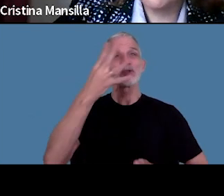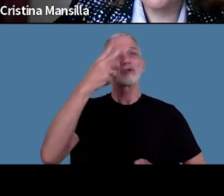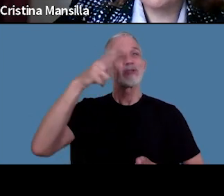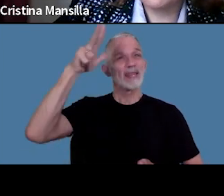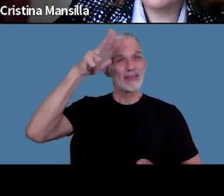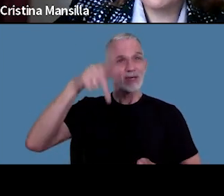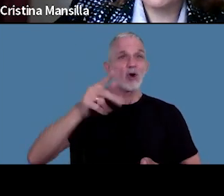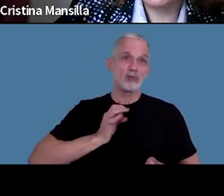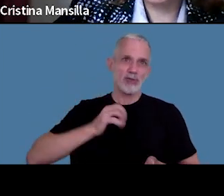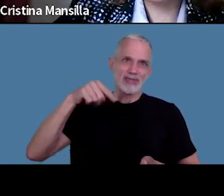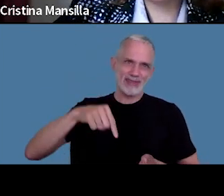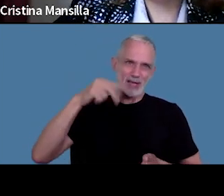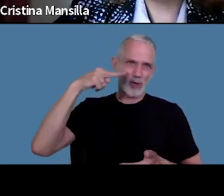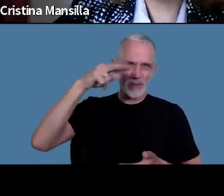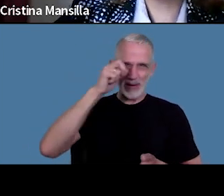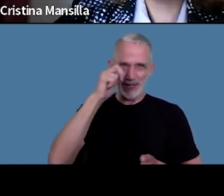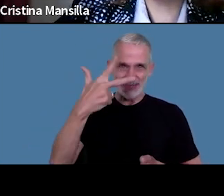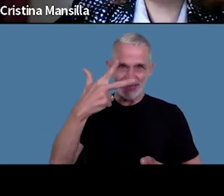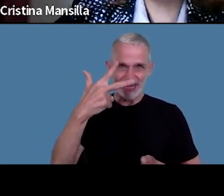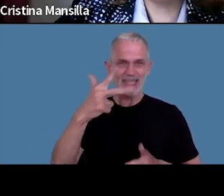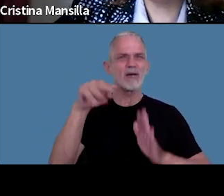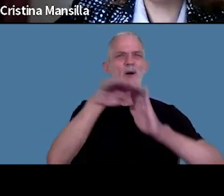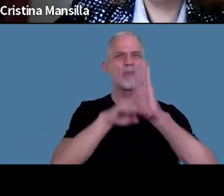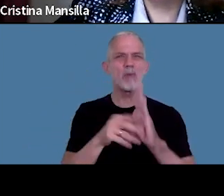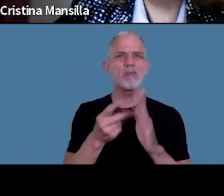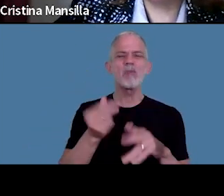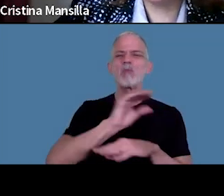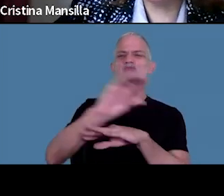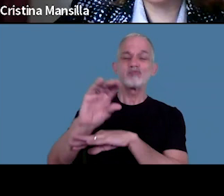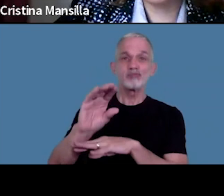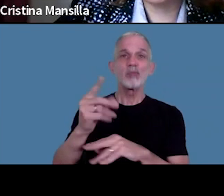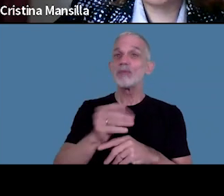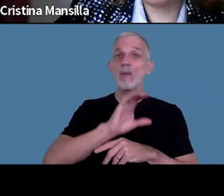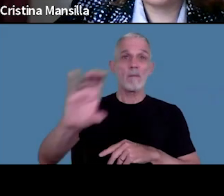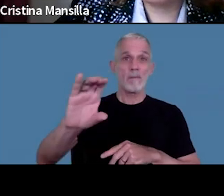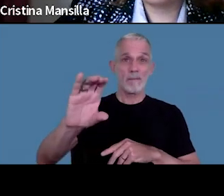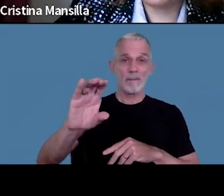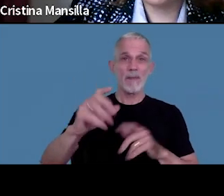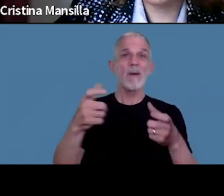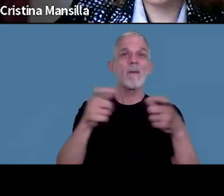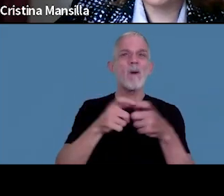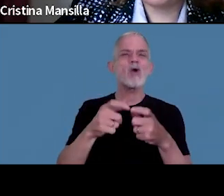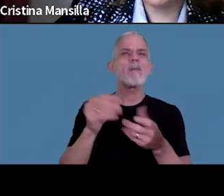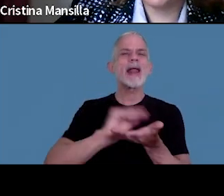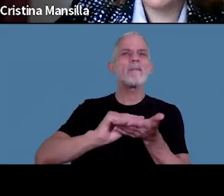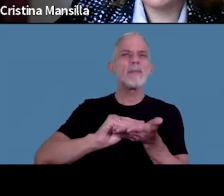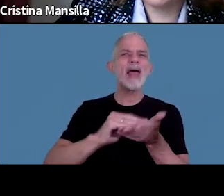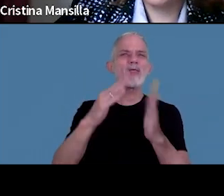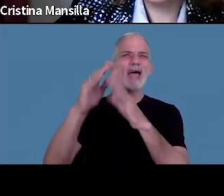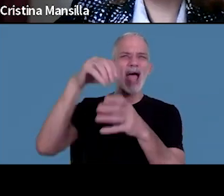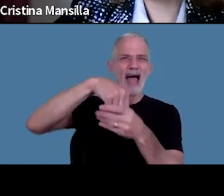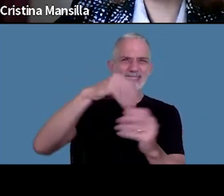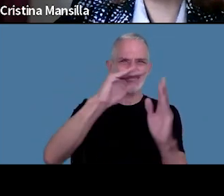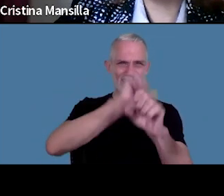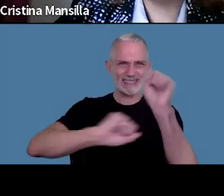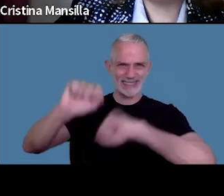del 2023 que estableció una asignación no remunerativa para empleados de casas particulares